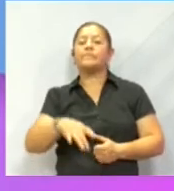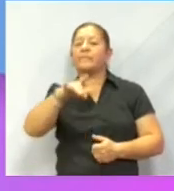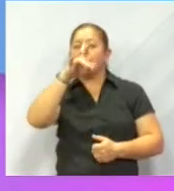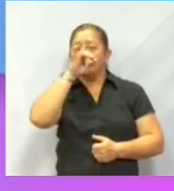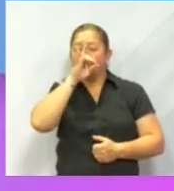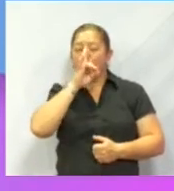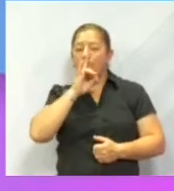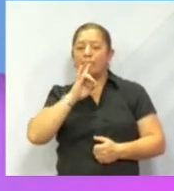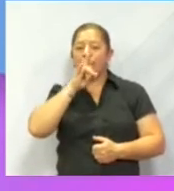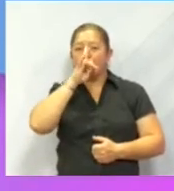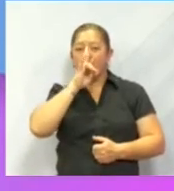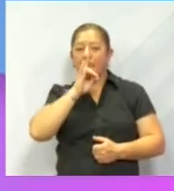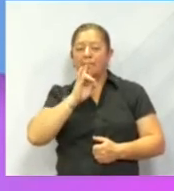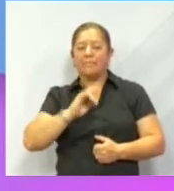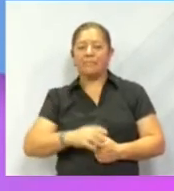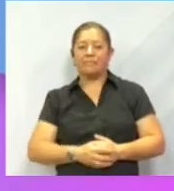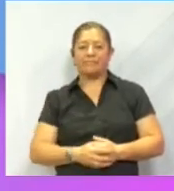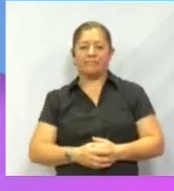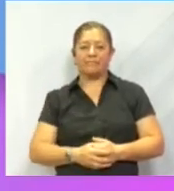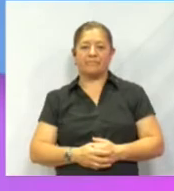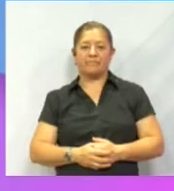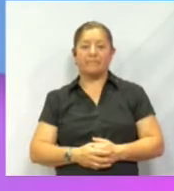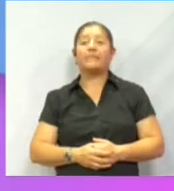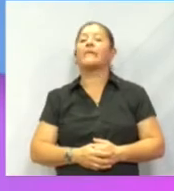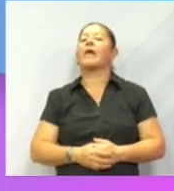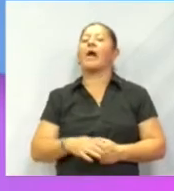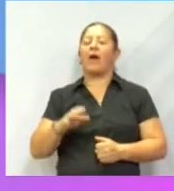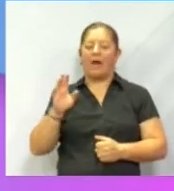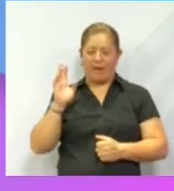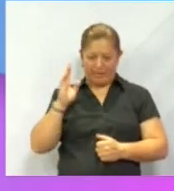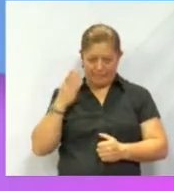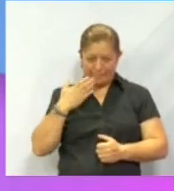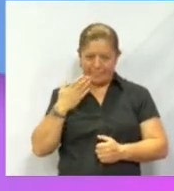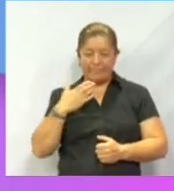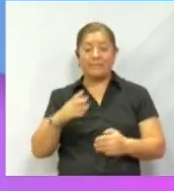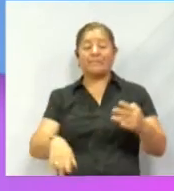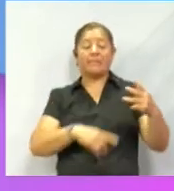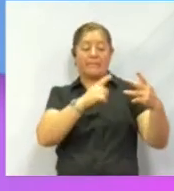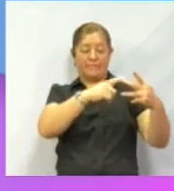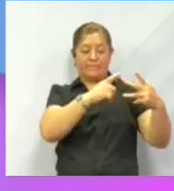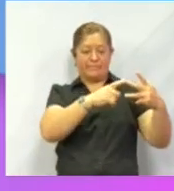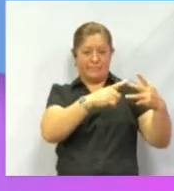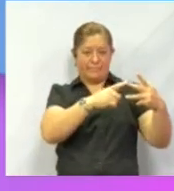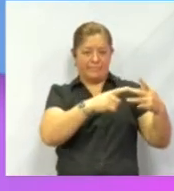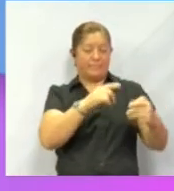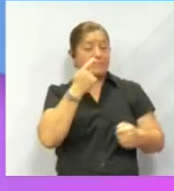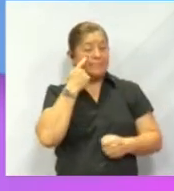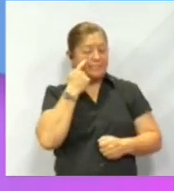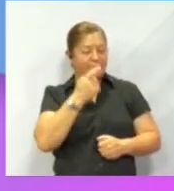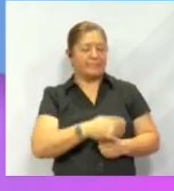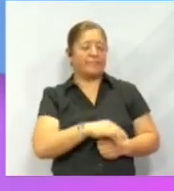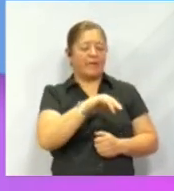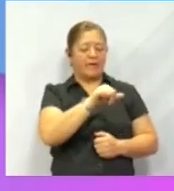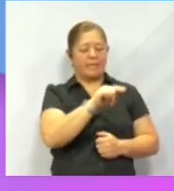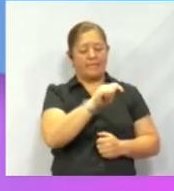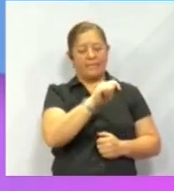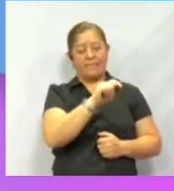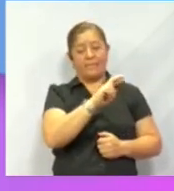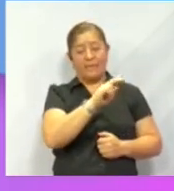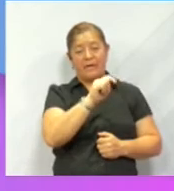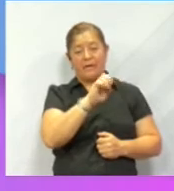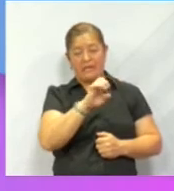Mentira. Recordemos, dijo mentira. Ok. Vamos con la segunda, ¿vale? Ojo, Marte es